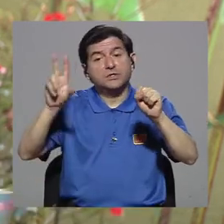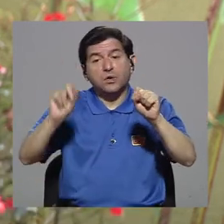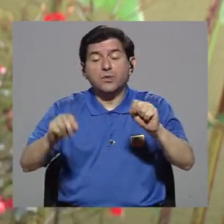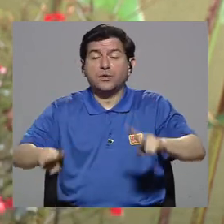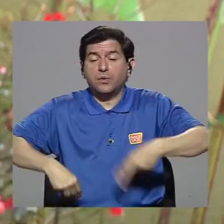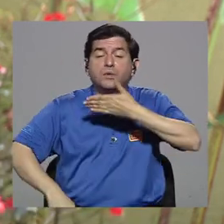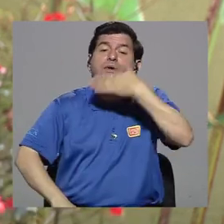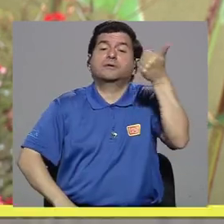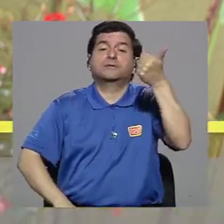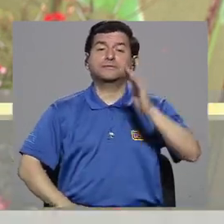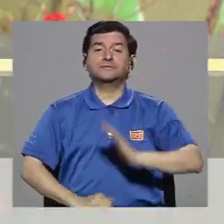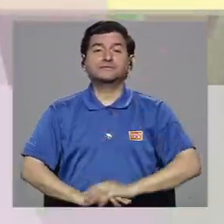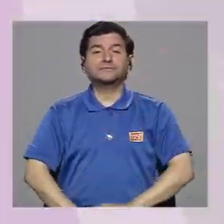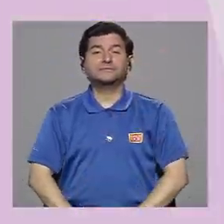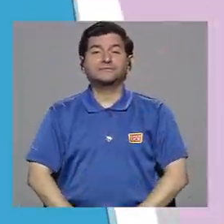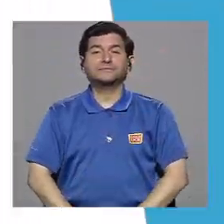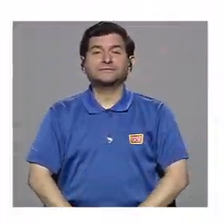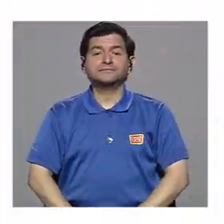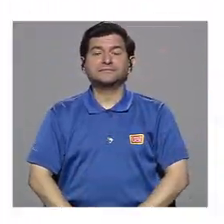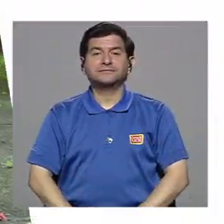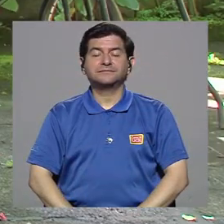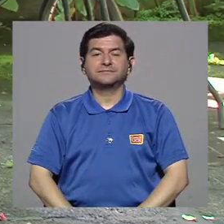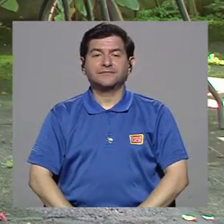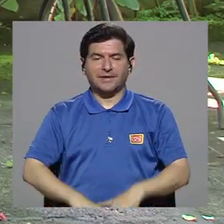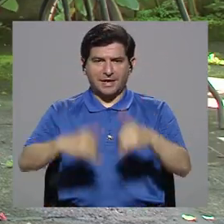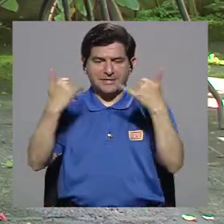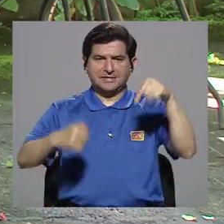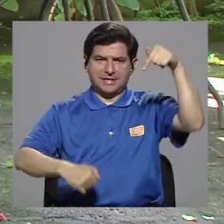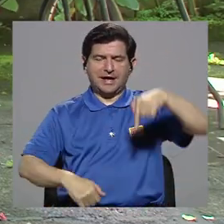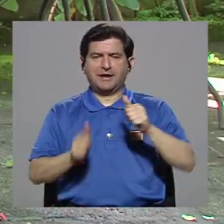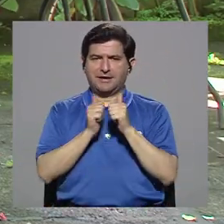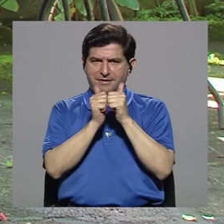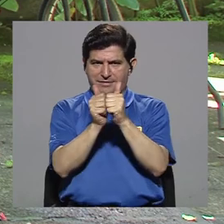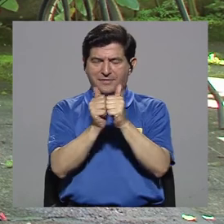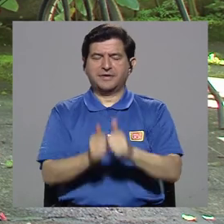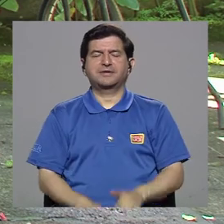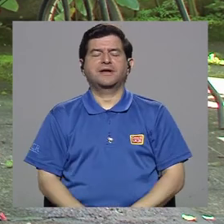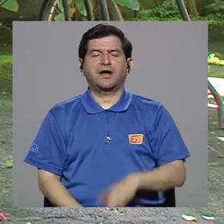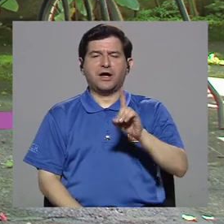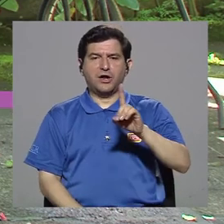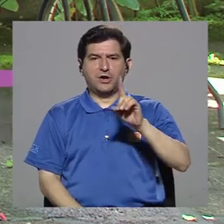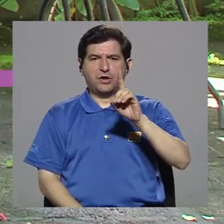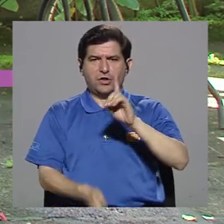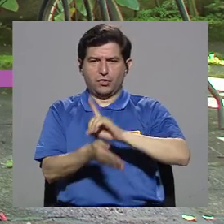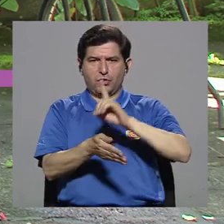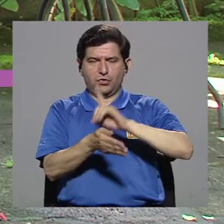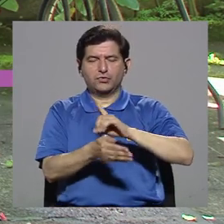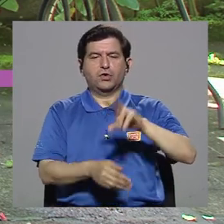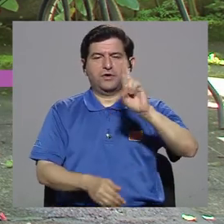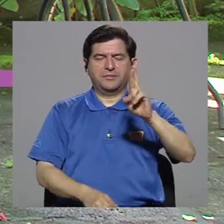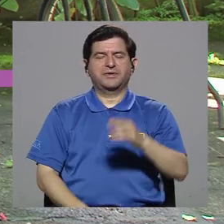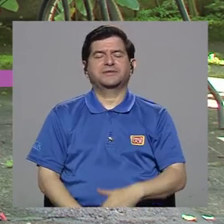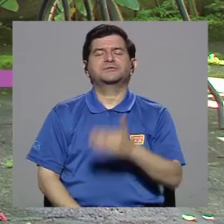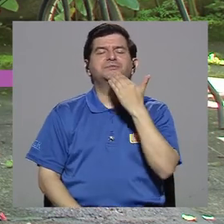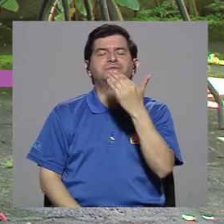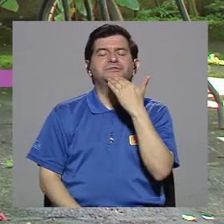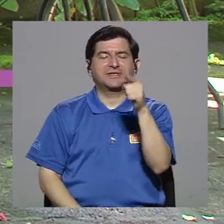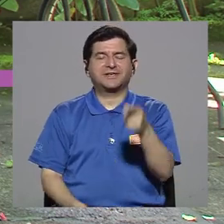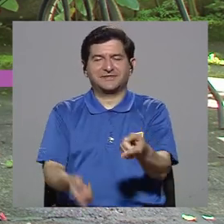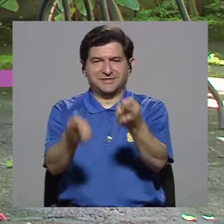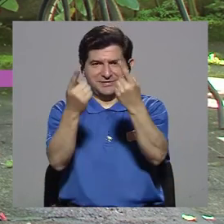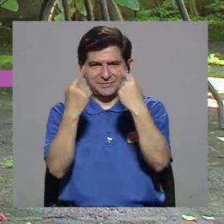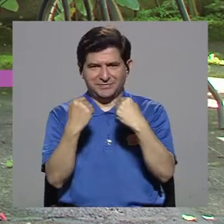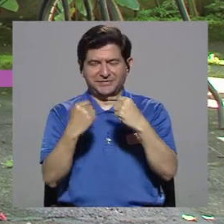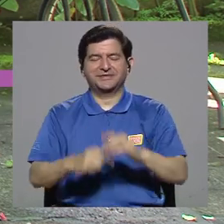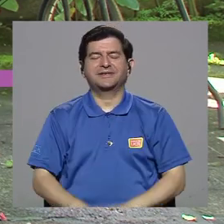cómo vivir mejor. ¿Qué tal? Ya estamos acá en compañía del doctor Ramírez. Doctor, muchísimas gracias por